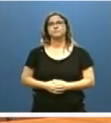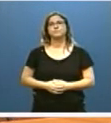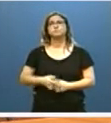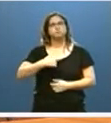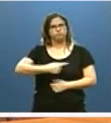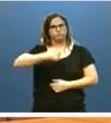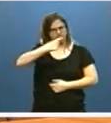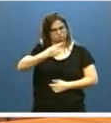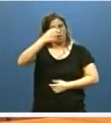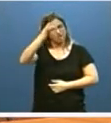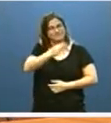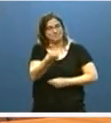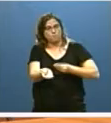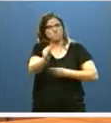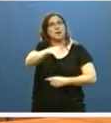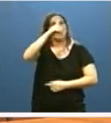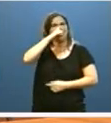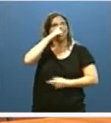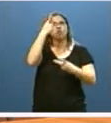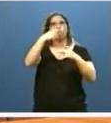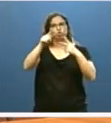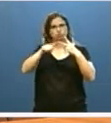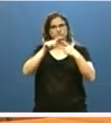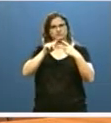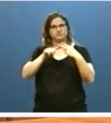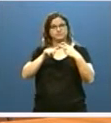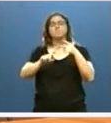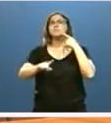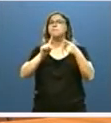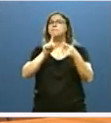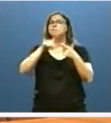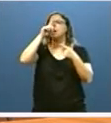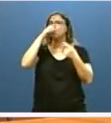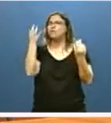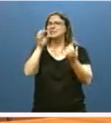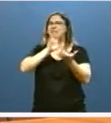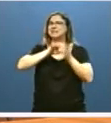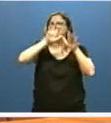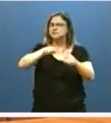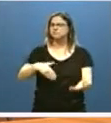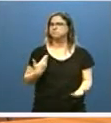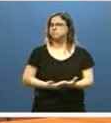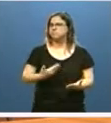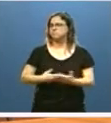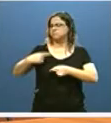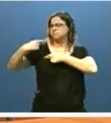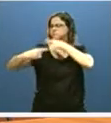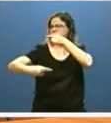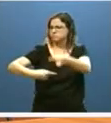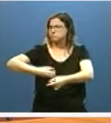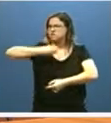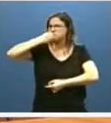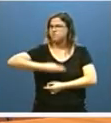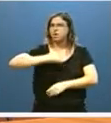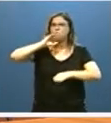Afirmación a la que quiero añadir dos recordatorios. El primero, que Castilla y León han acreditado una buena trayectoria de cumplimiento de